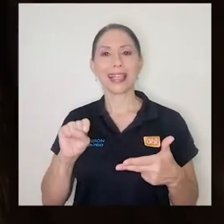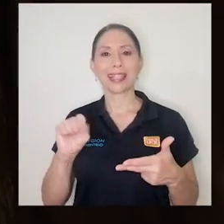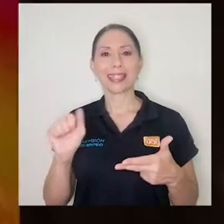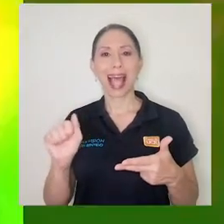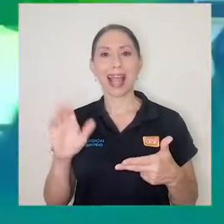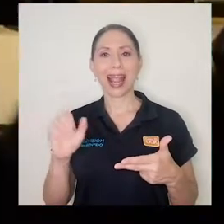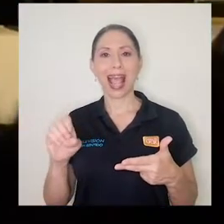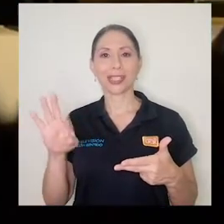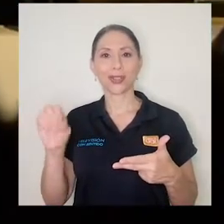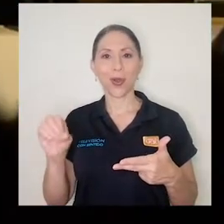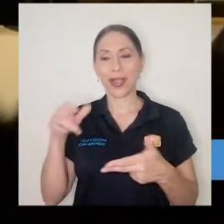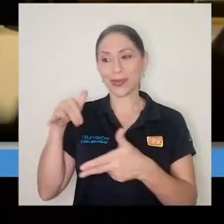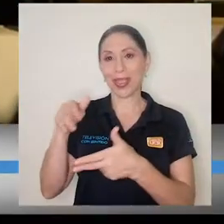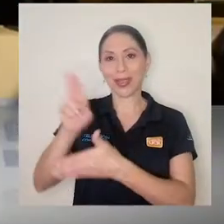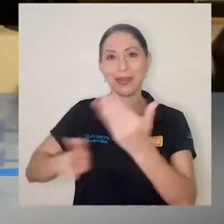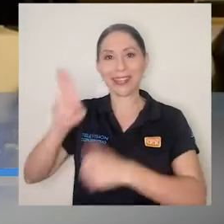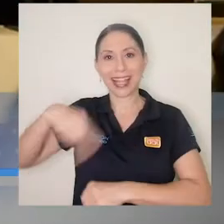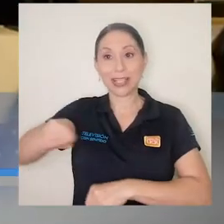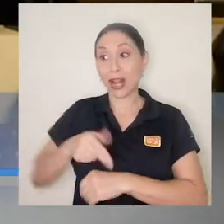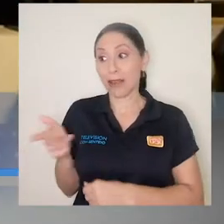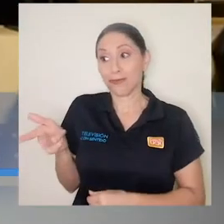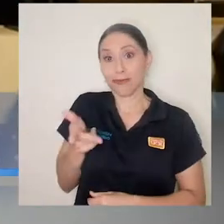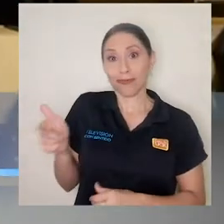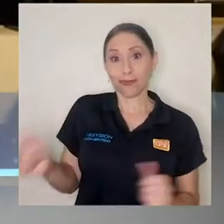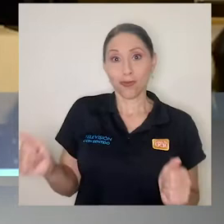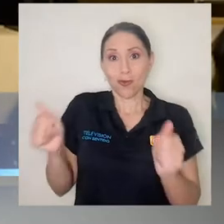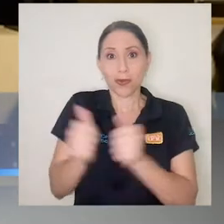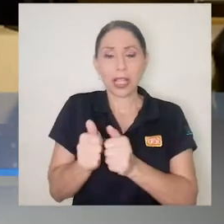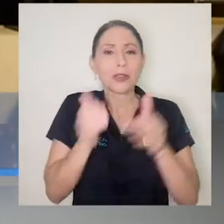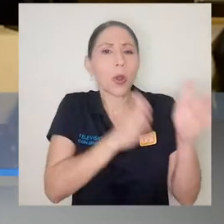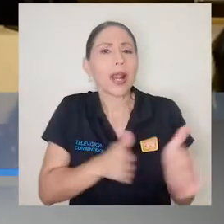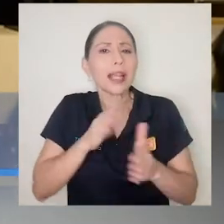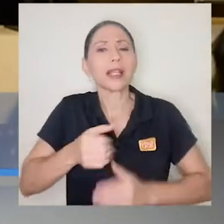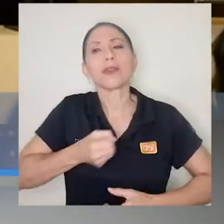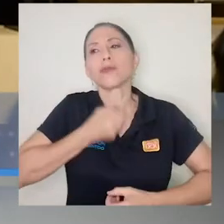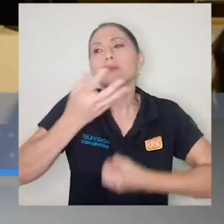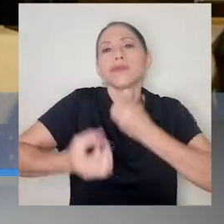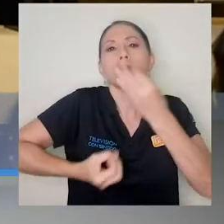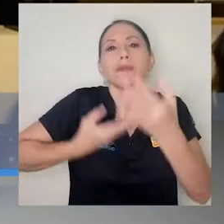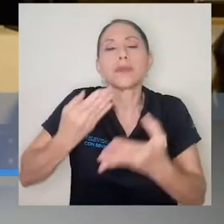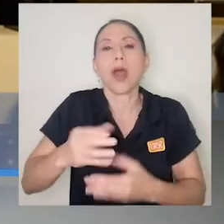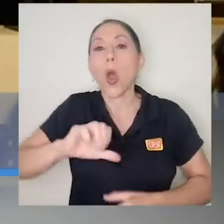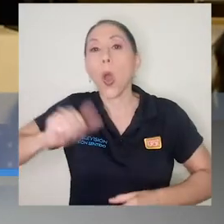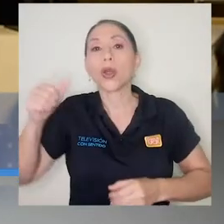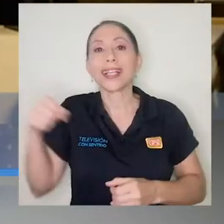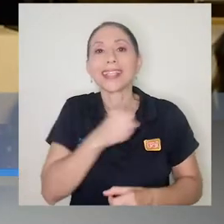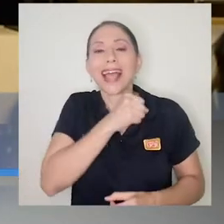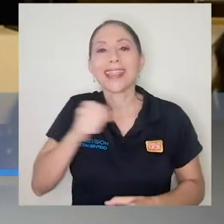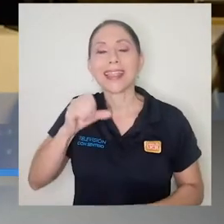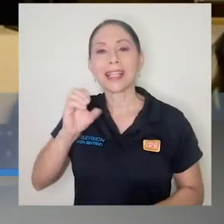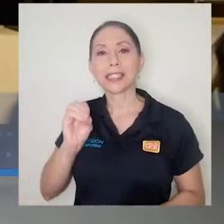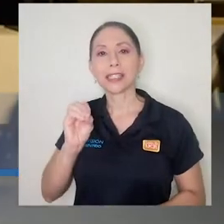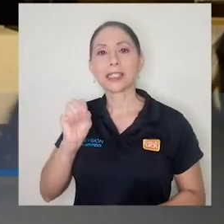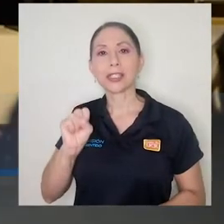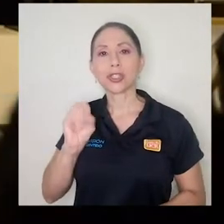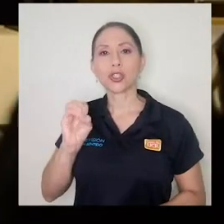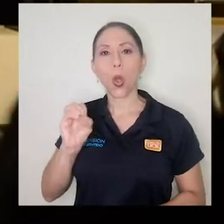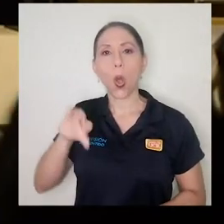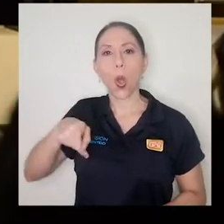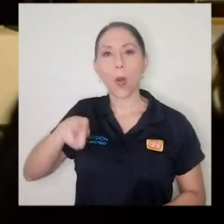Nacional. Juntas están organizando un concierto para unir a otras cantantes sopranos latinoamericanas.